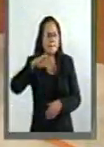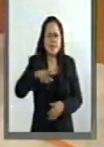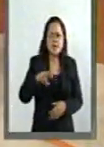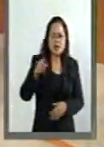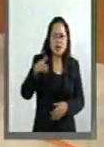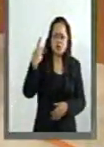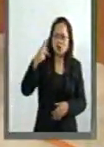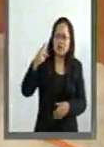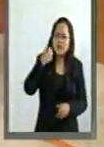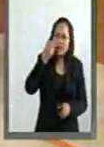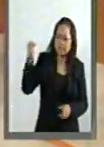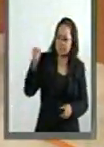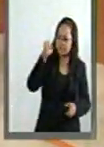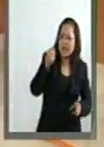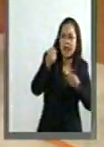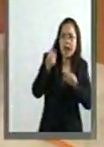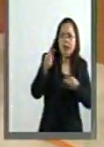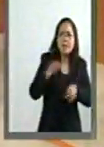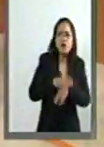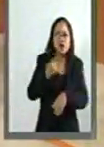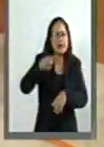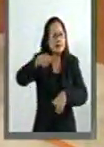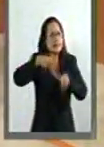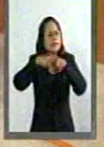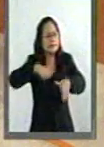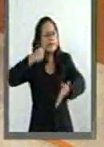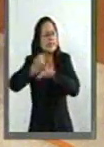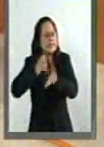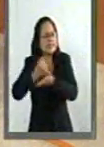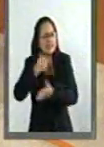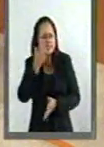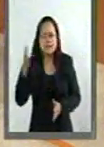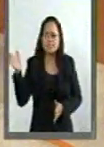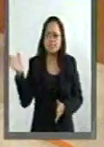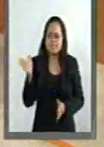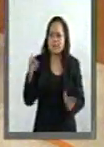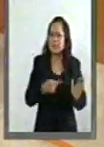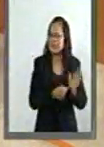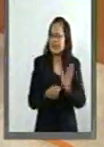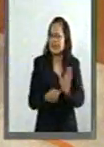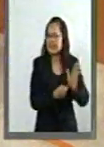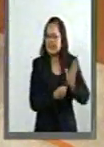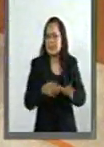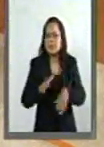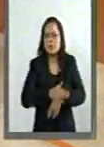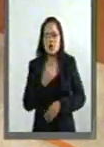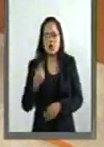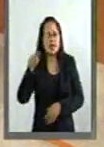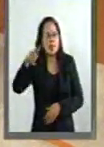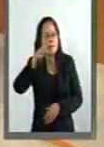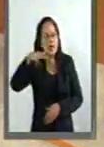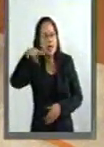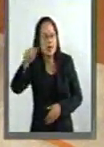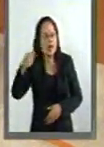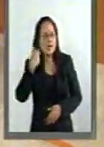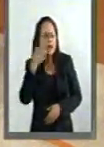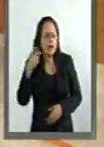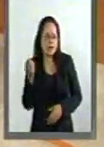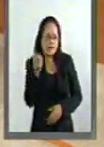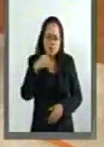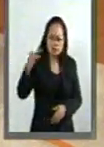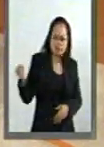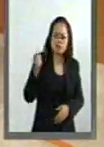de esa manera? ¿Por qué insiste en exponerla, en exhibirla y en que Peña la imponga